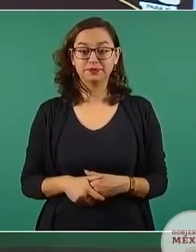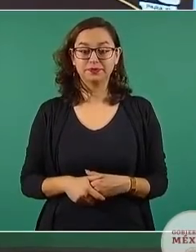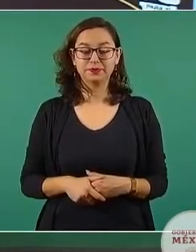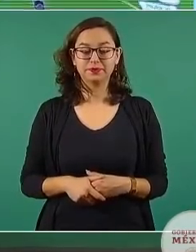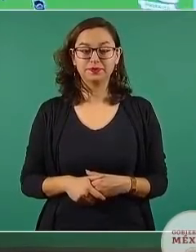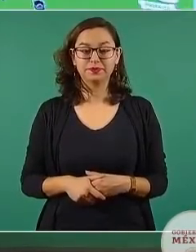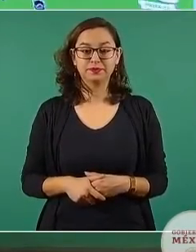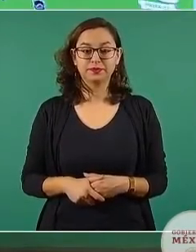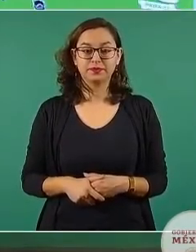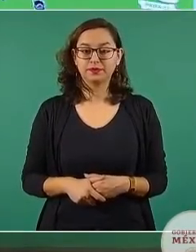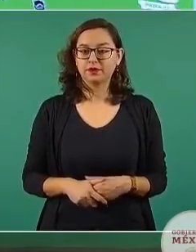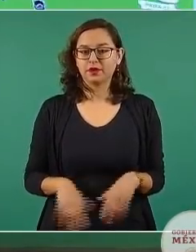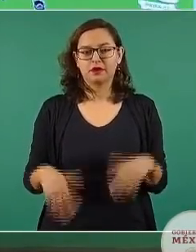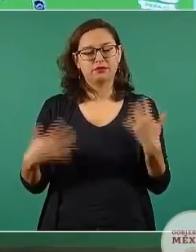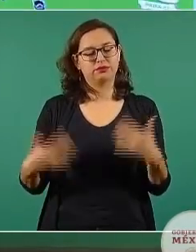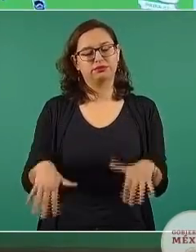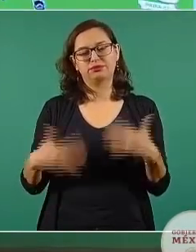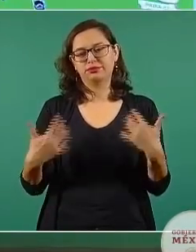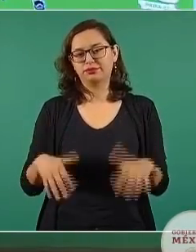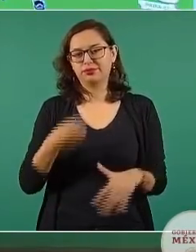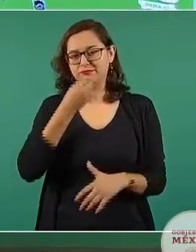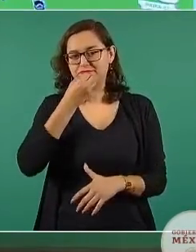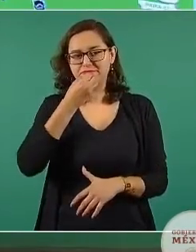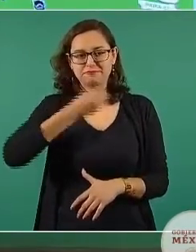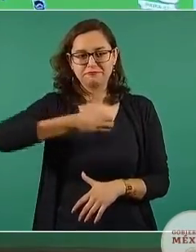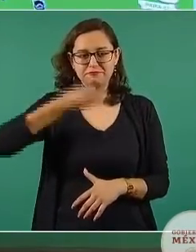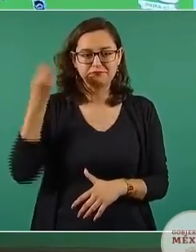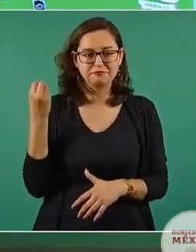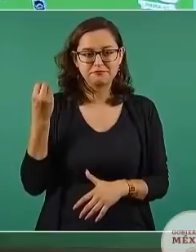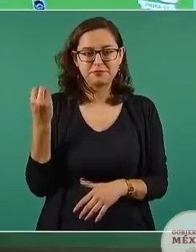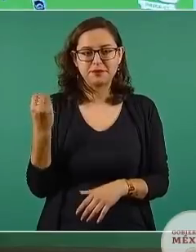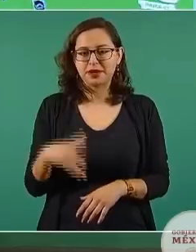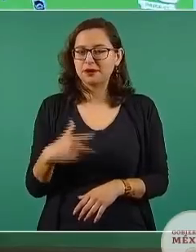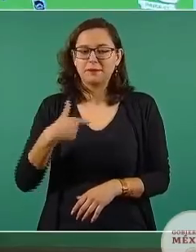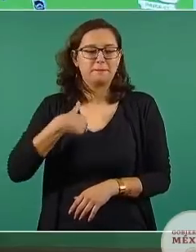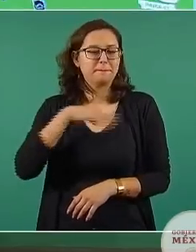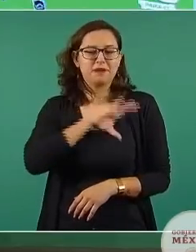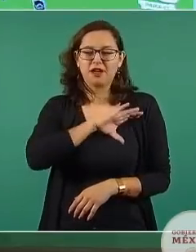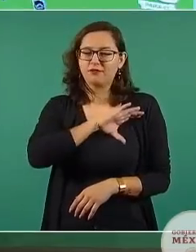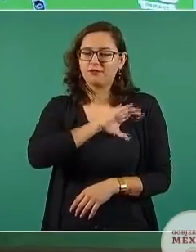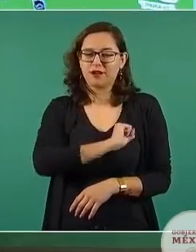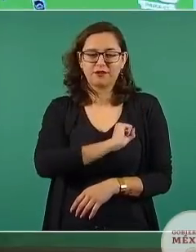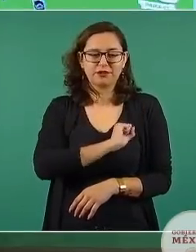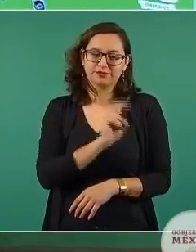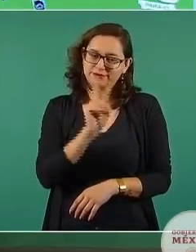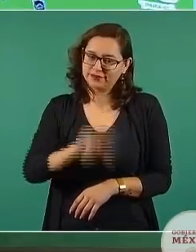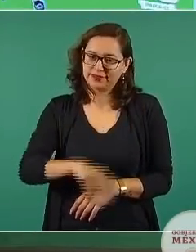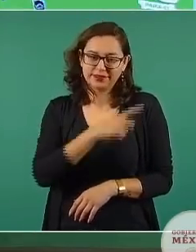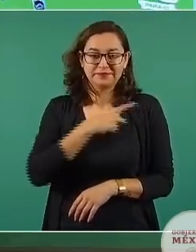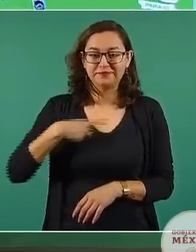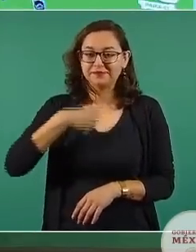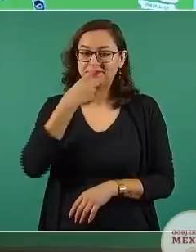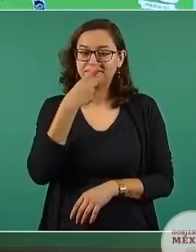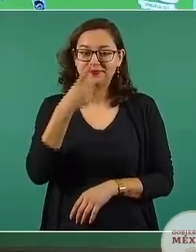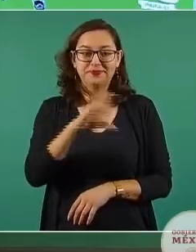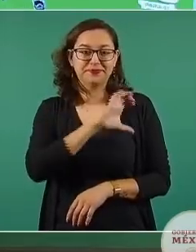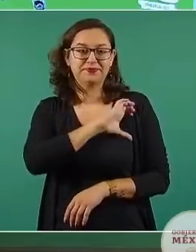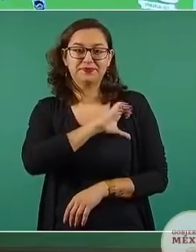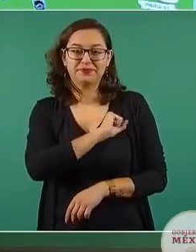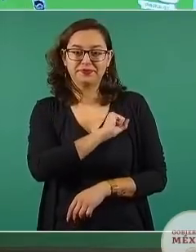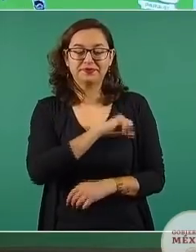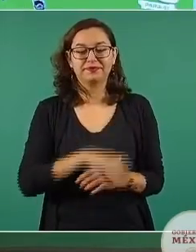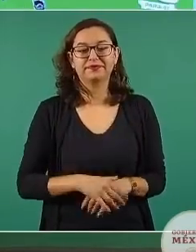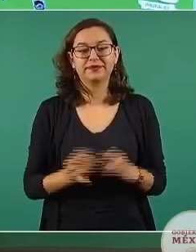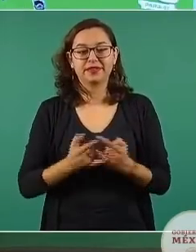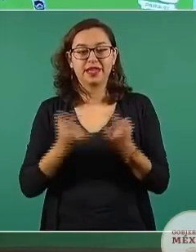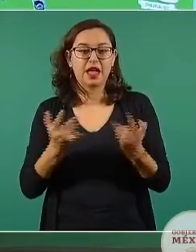Una antología maravillosa de Guillermo Prieto, este es mi favorito, lo tengo que confesar, que se llama Crónicas